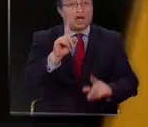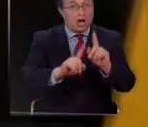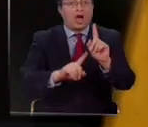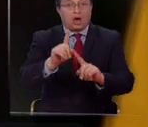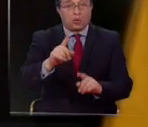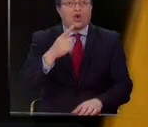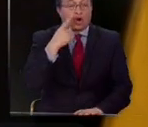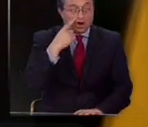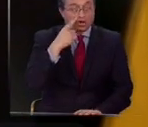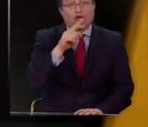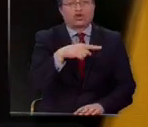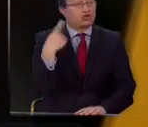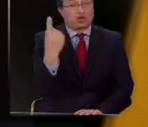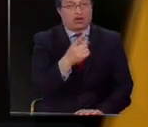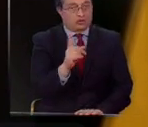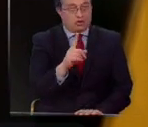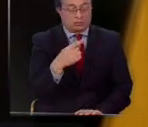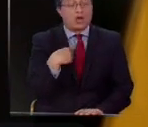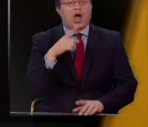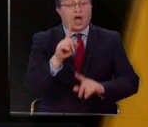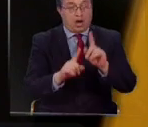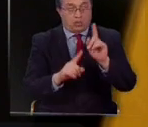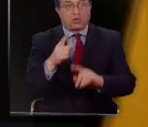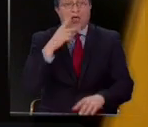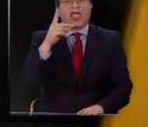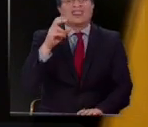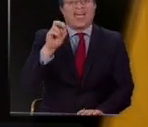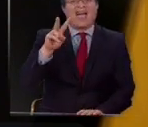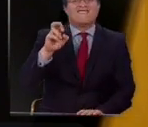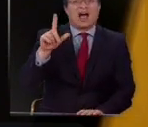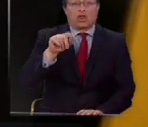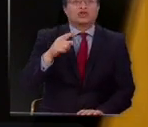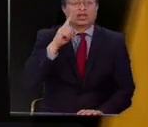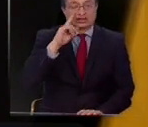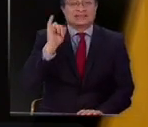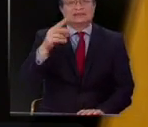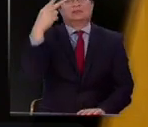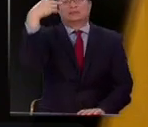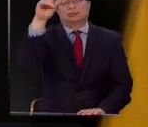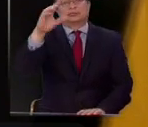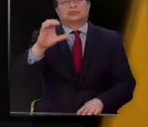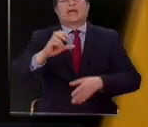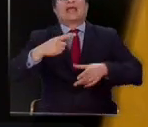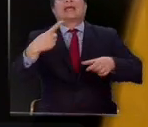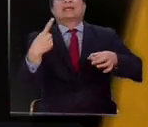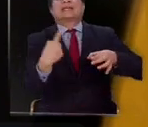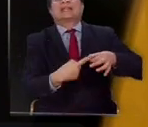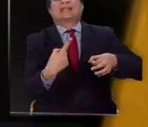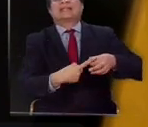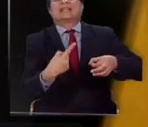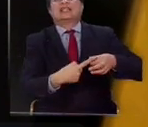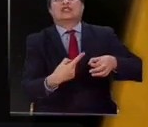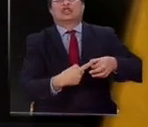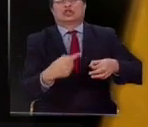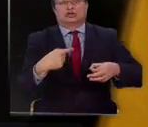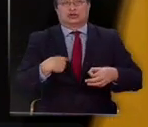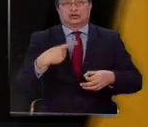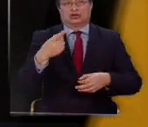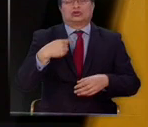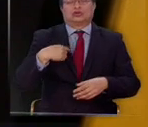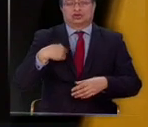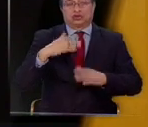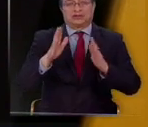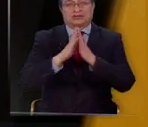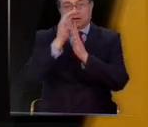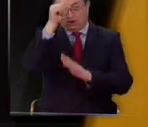ellos, no a todos, porque Dávalos, por ejemplo, sé que es de Quito. Hay algunos médicos que están en Quito. Yo estoy en Santo